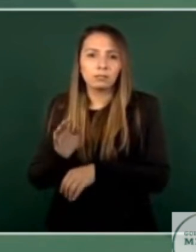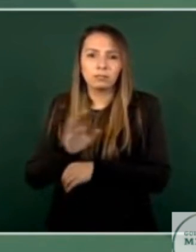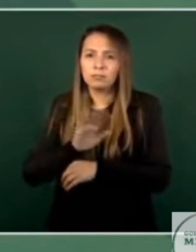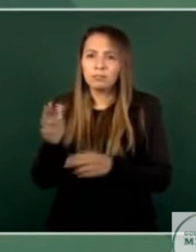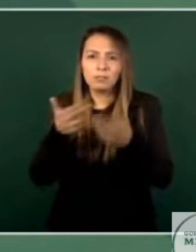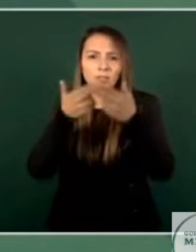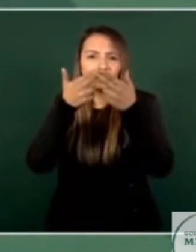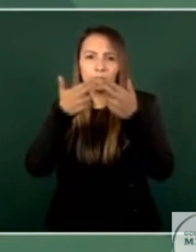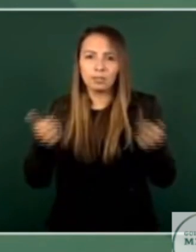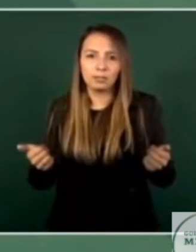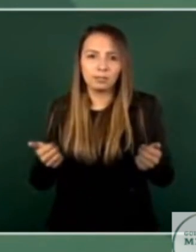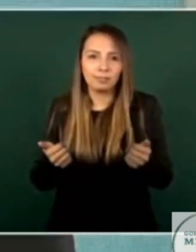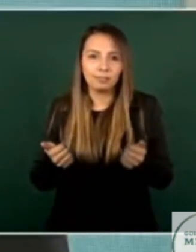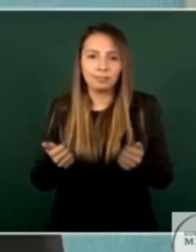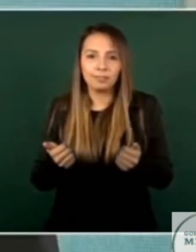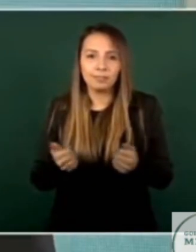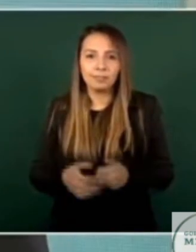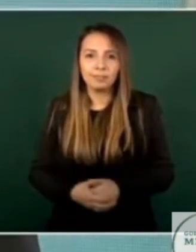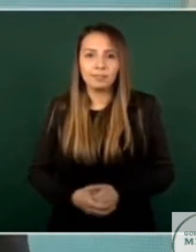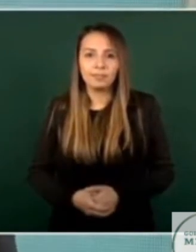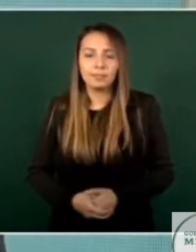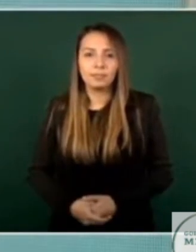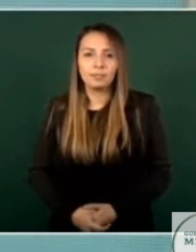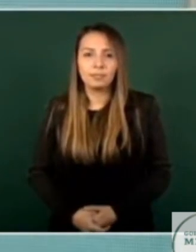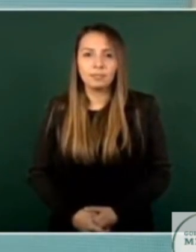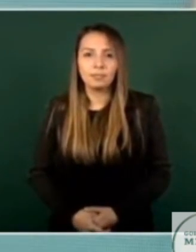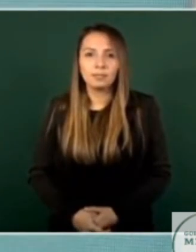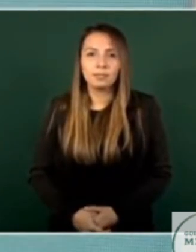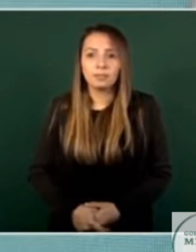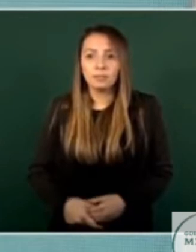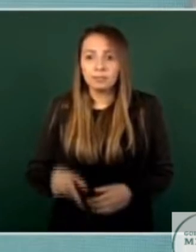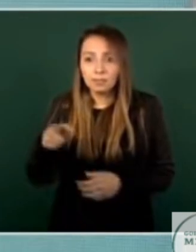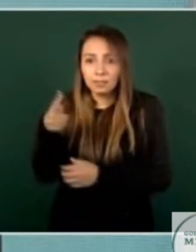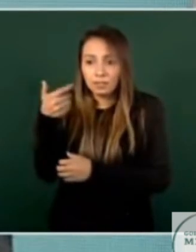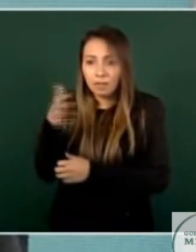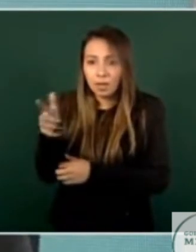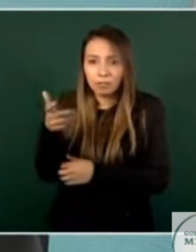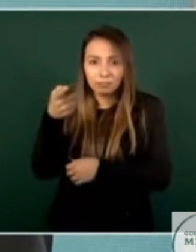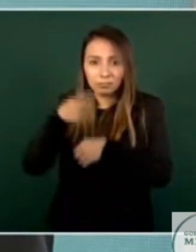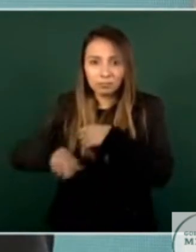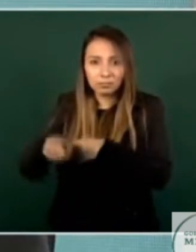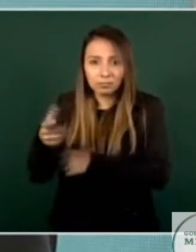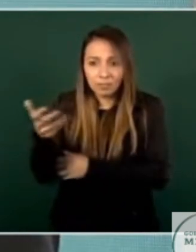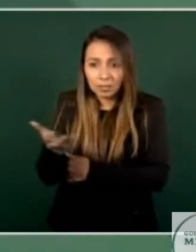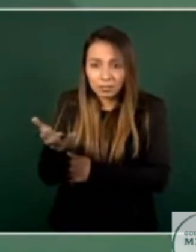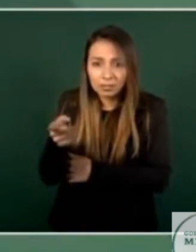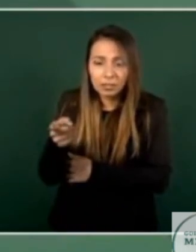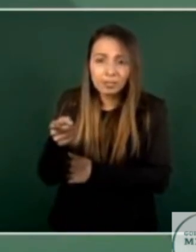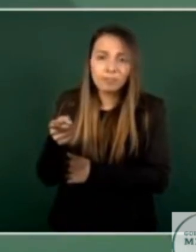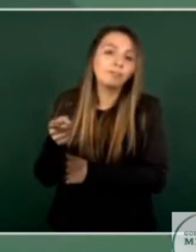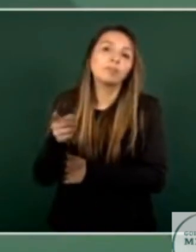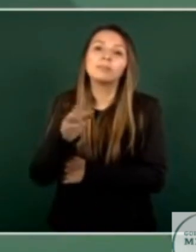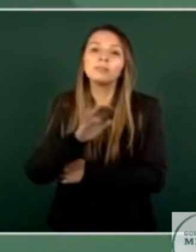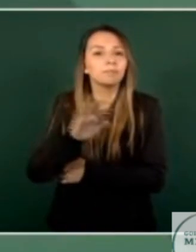y el que comete un delito es